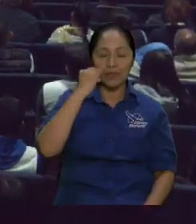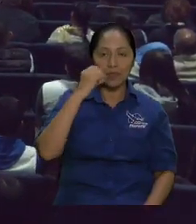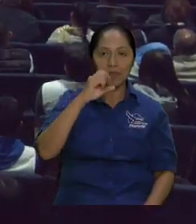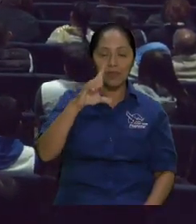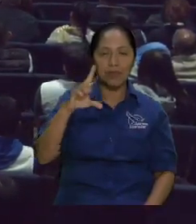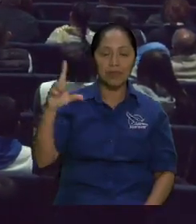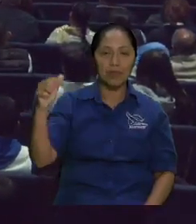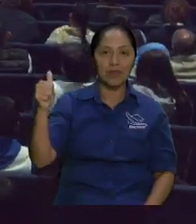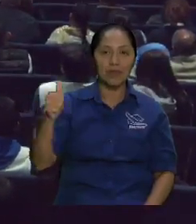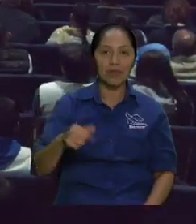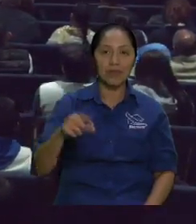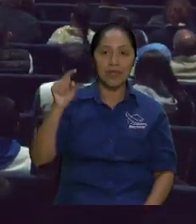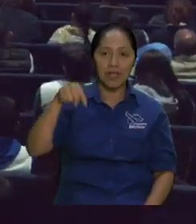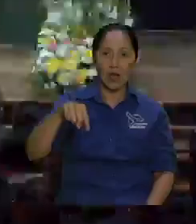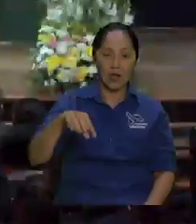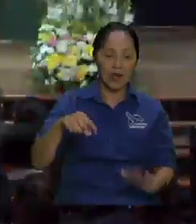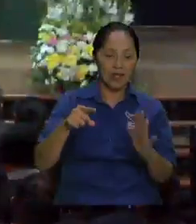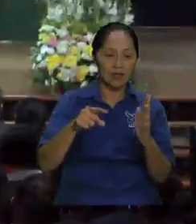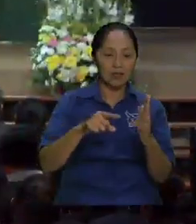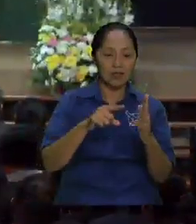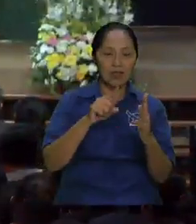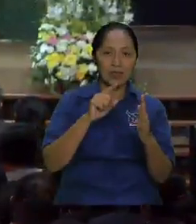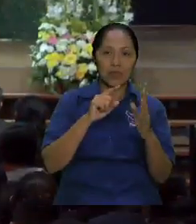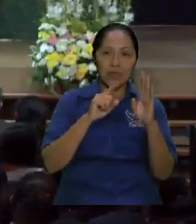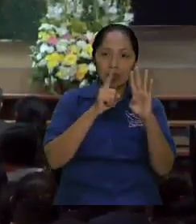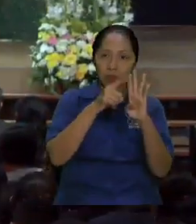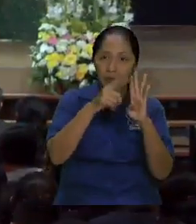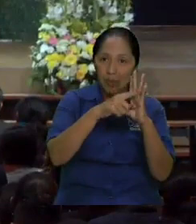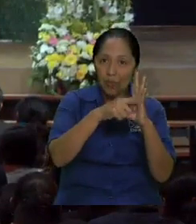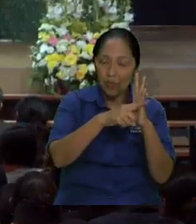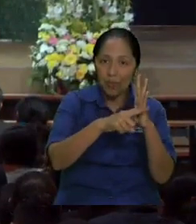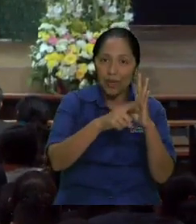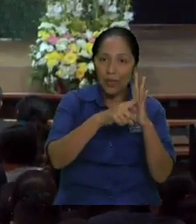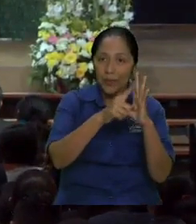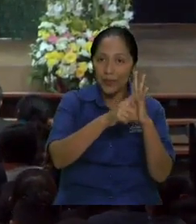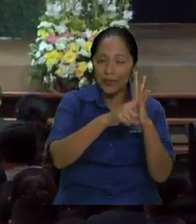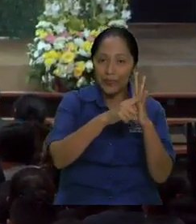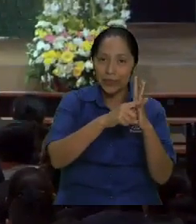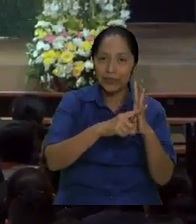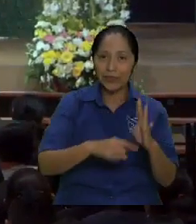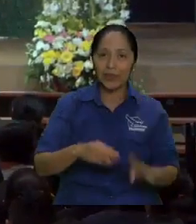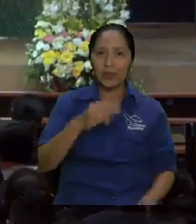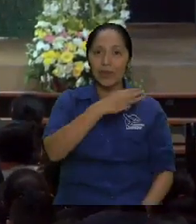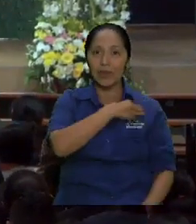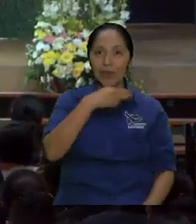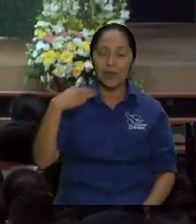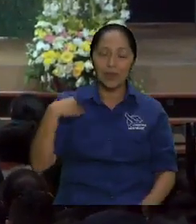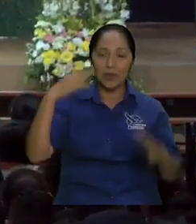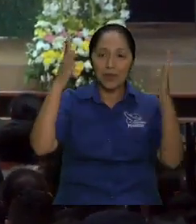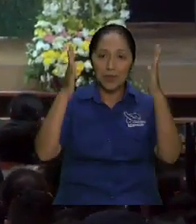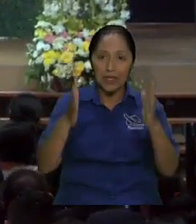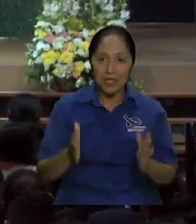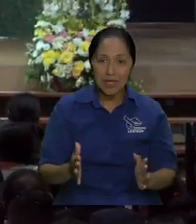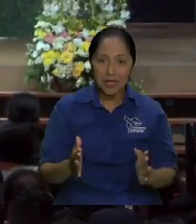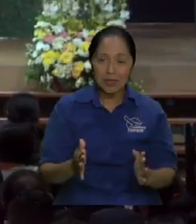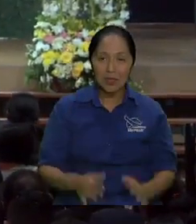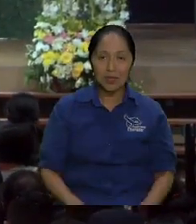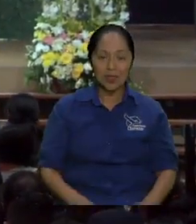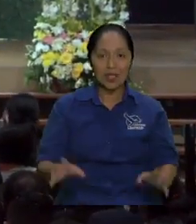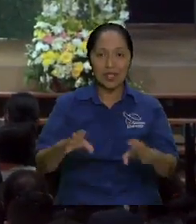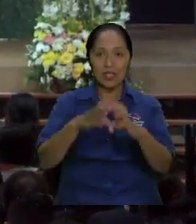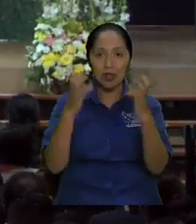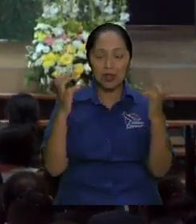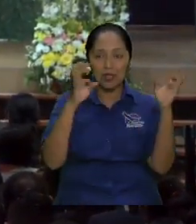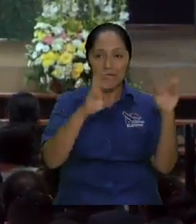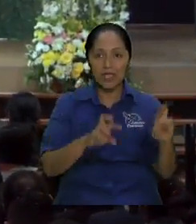que son los que están batiendo la leche y están sacando la mantequilla entonces la persona el niño